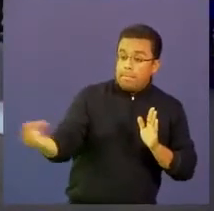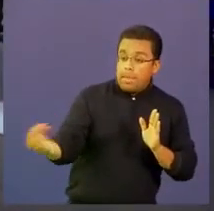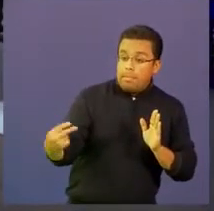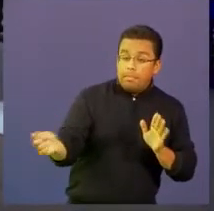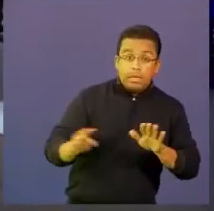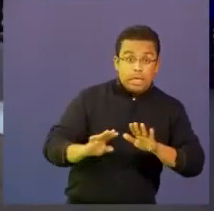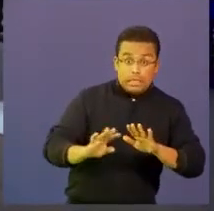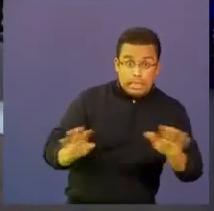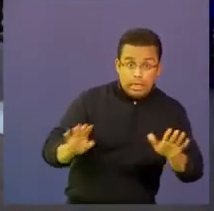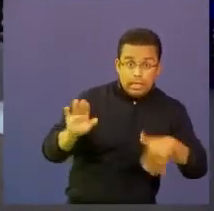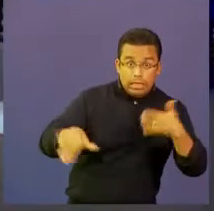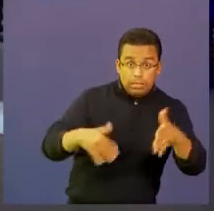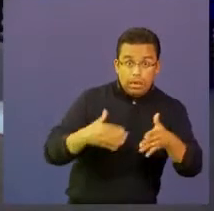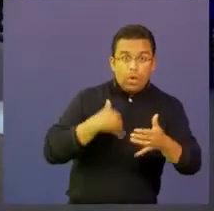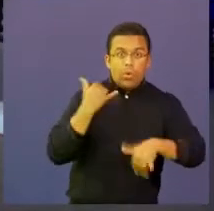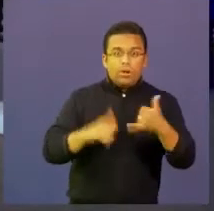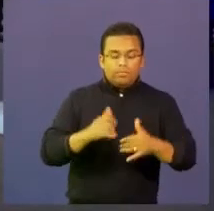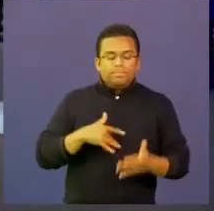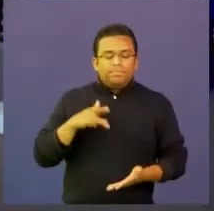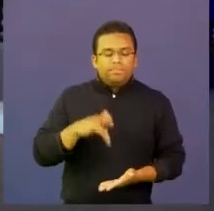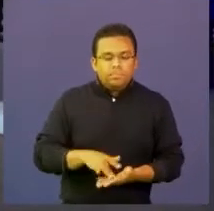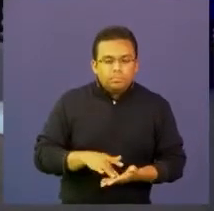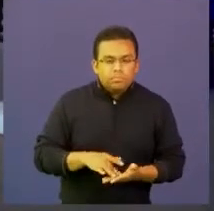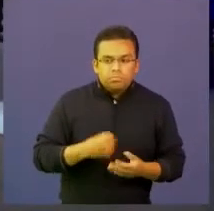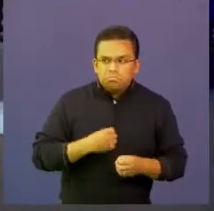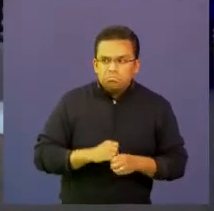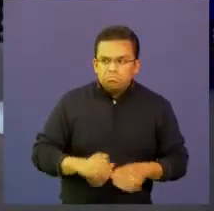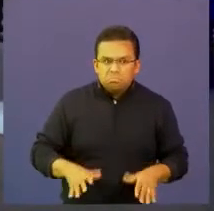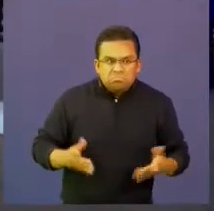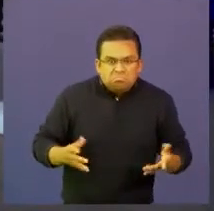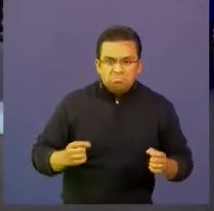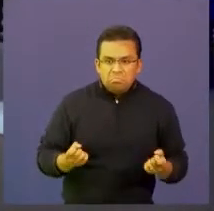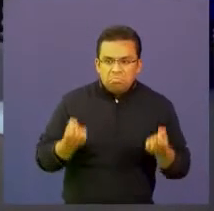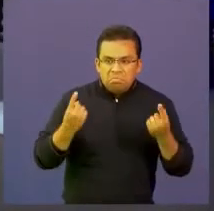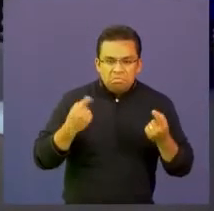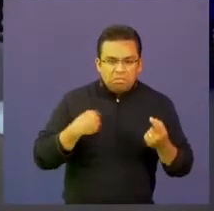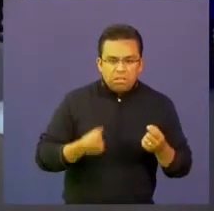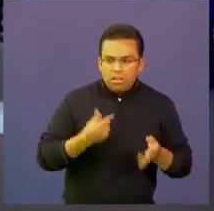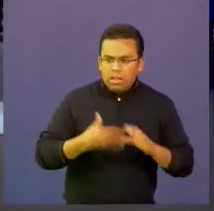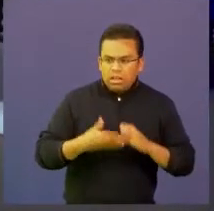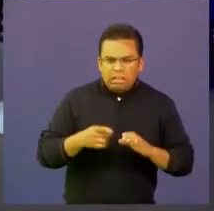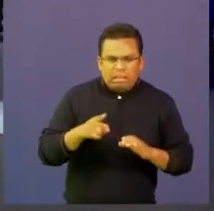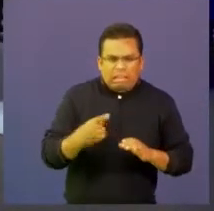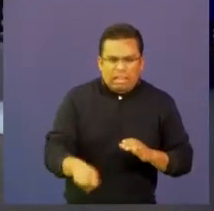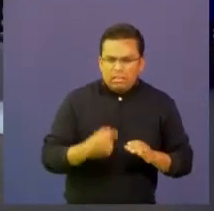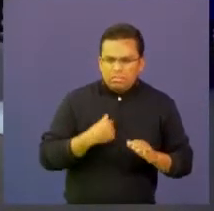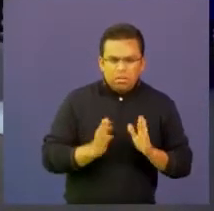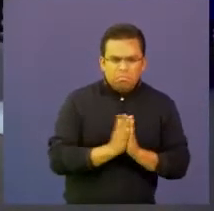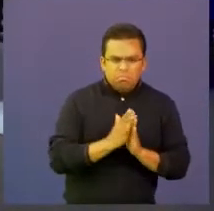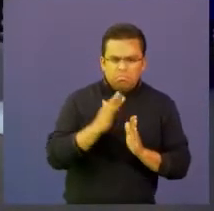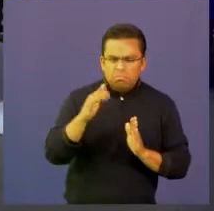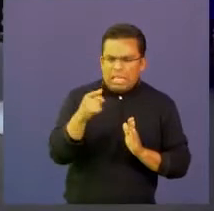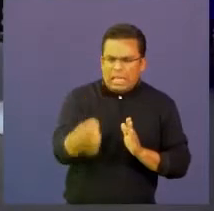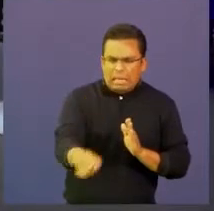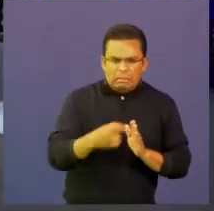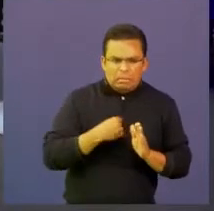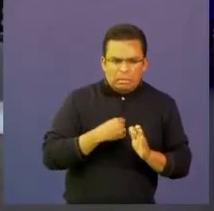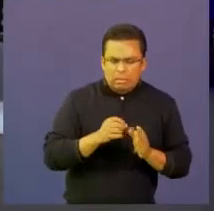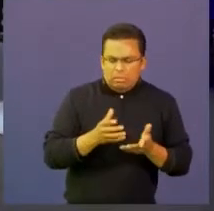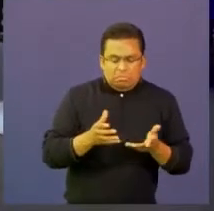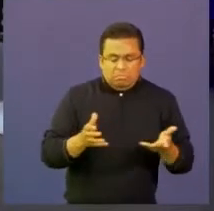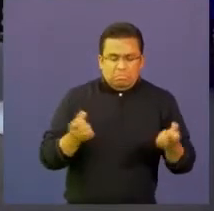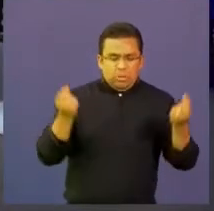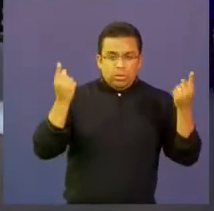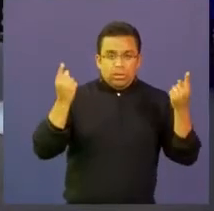interiorizar y no lleguen como tan perdidos de que realmente qué es cambio climático o cuáles son los gases de efecto invernadero y demás. nosotros también